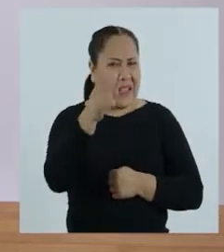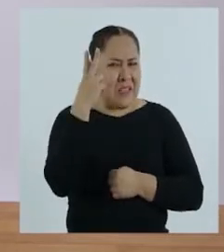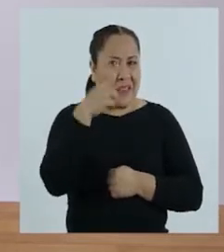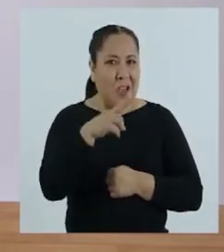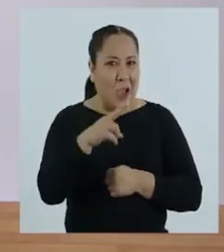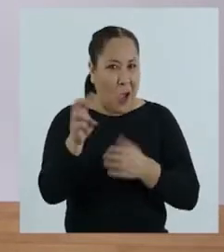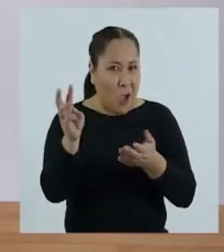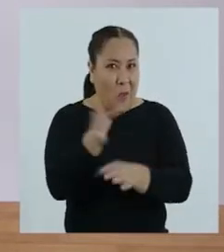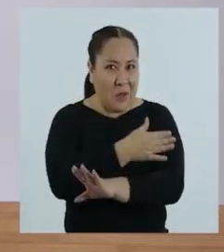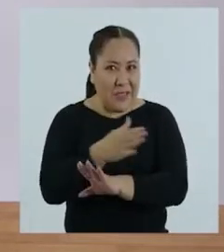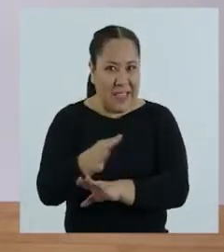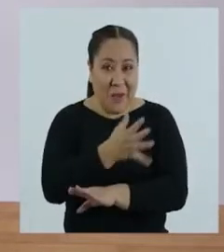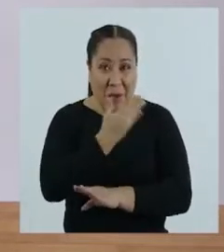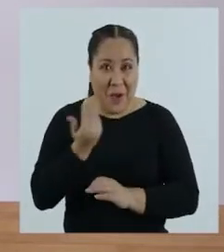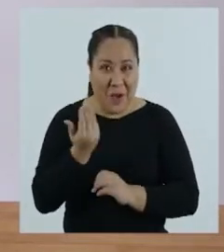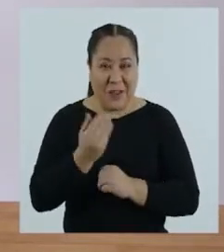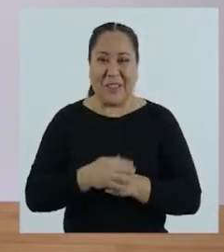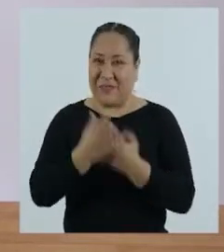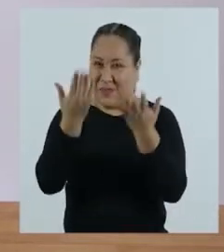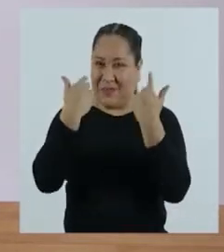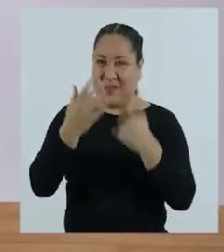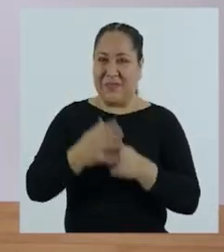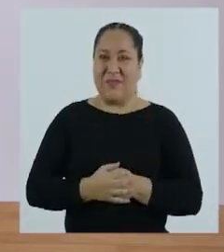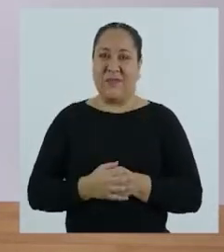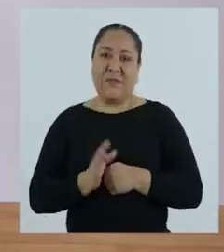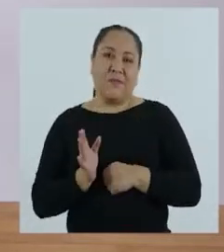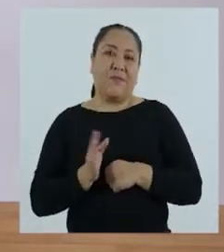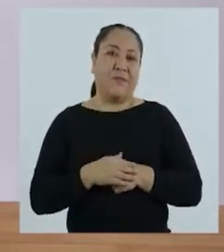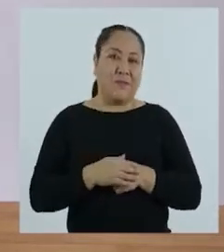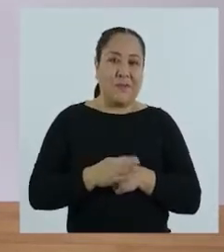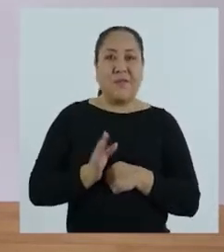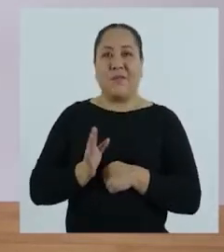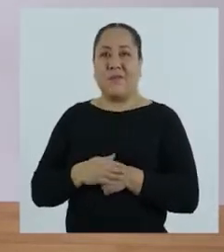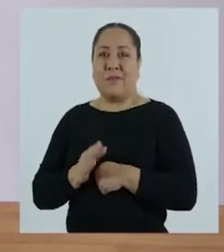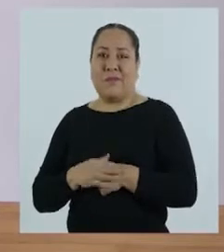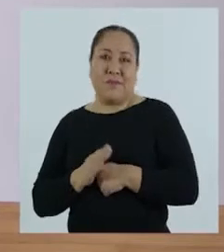¿Qué les parece si lo hacemos con música? ¿Vamos? Vamos.